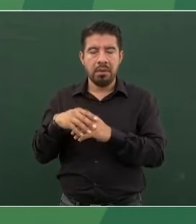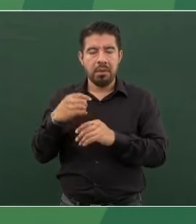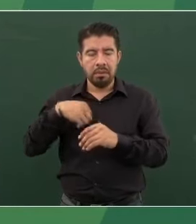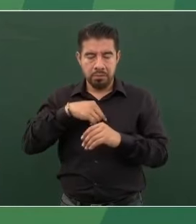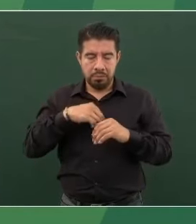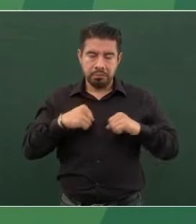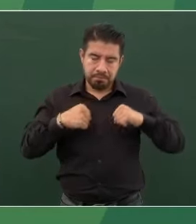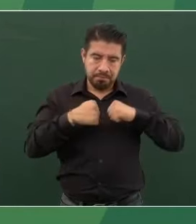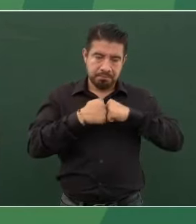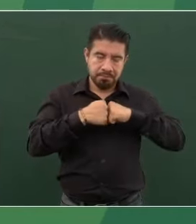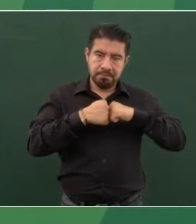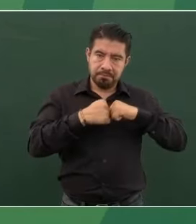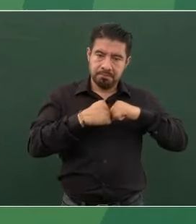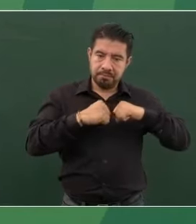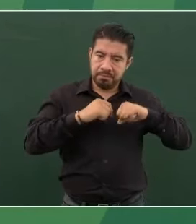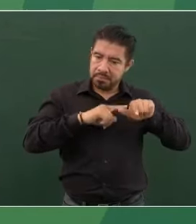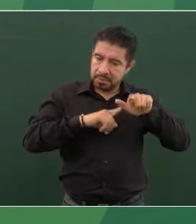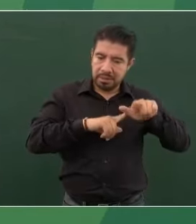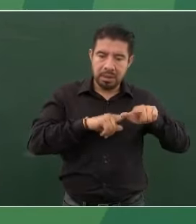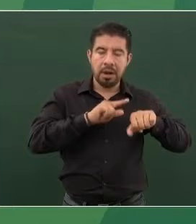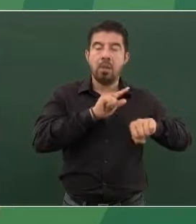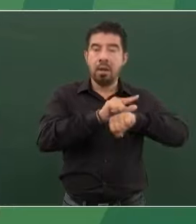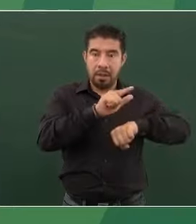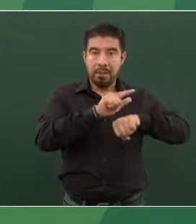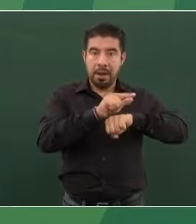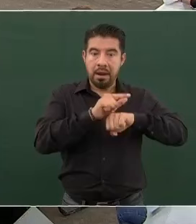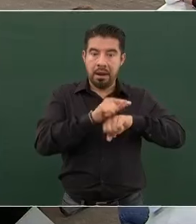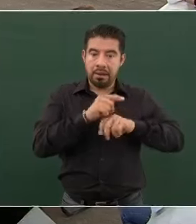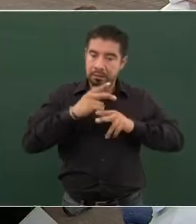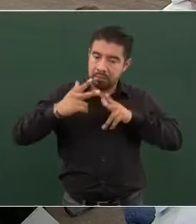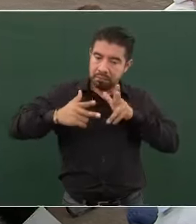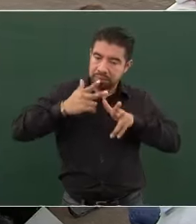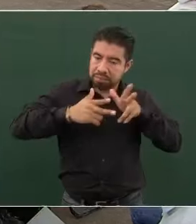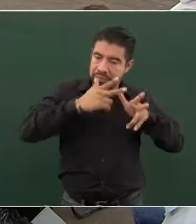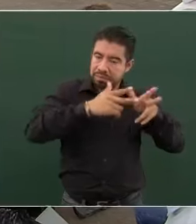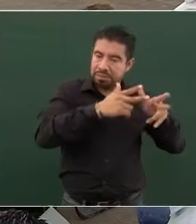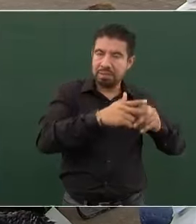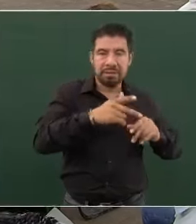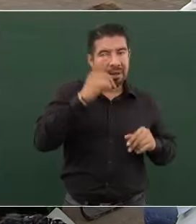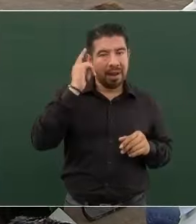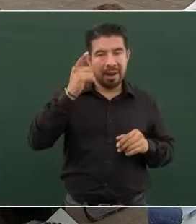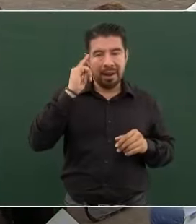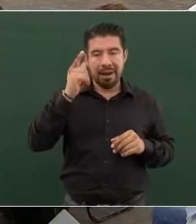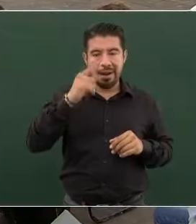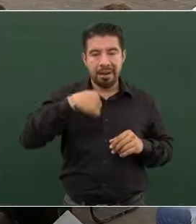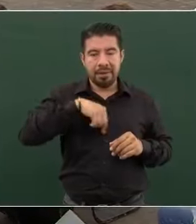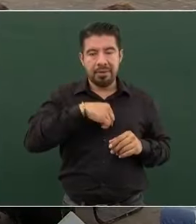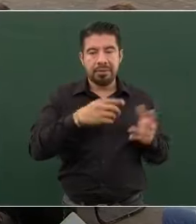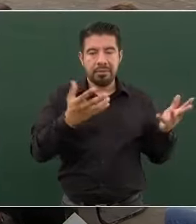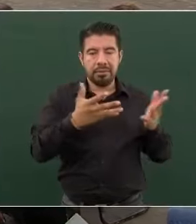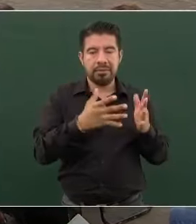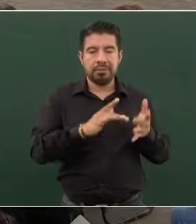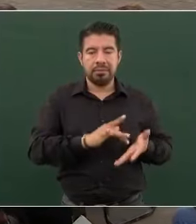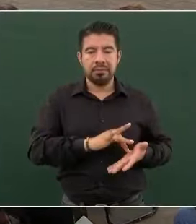de eso vamos a tratar y de